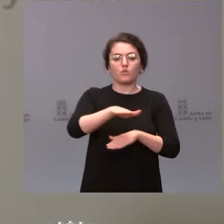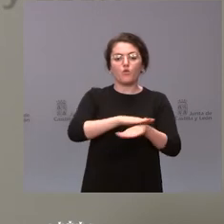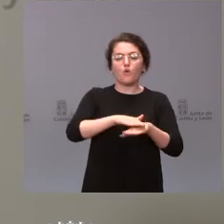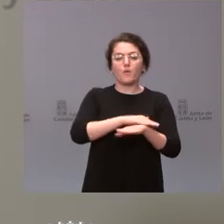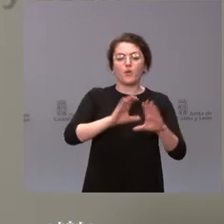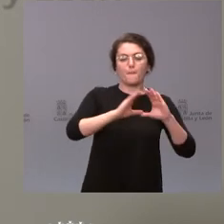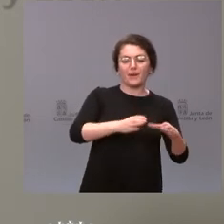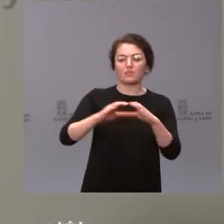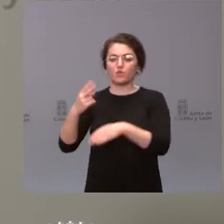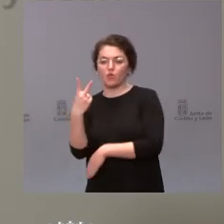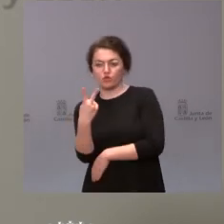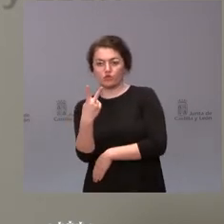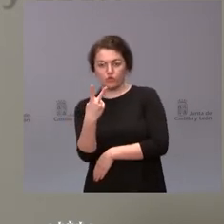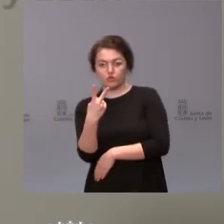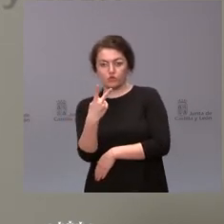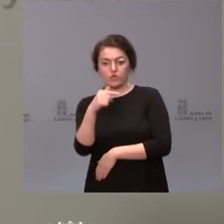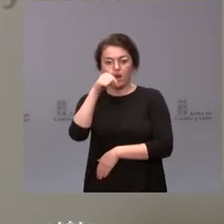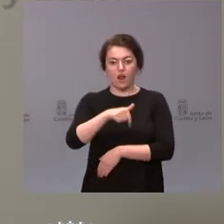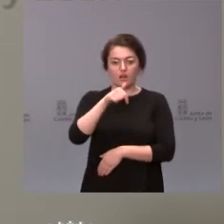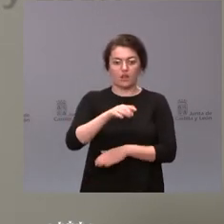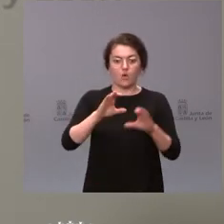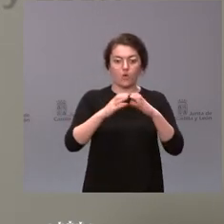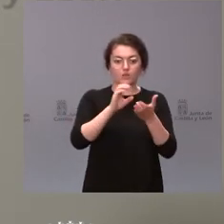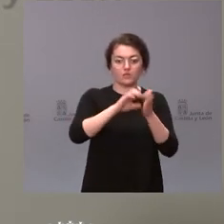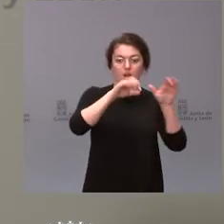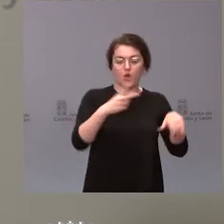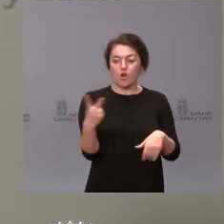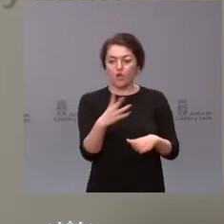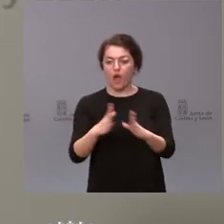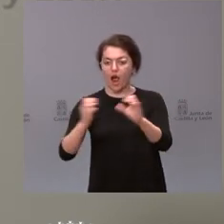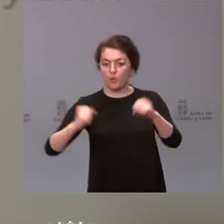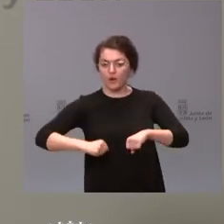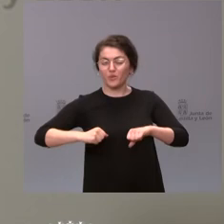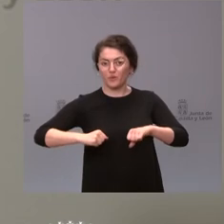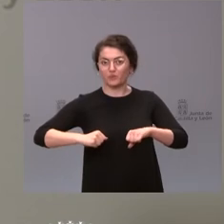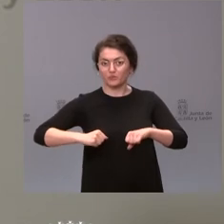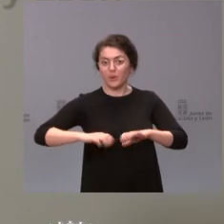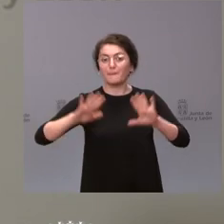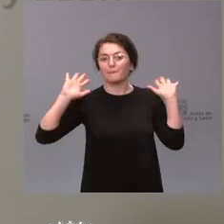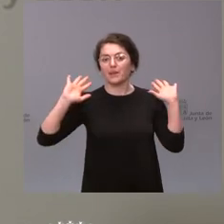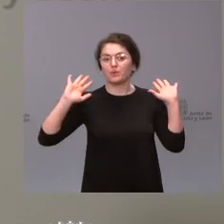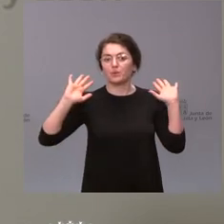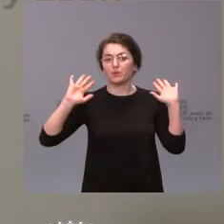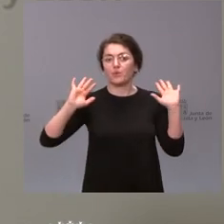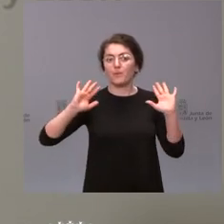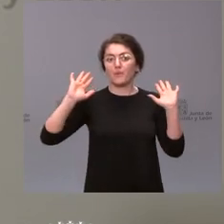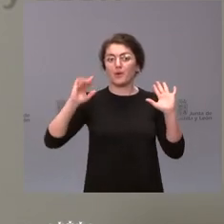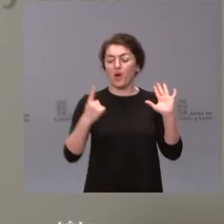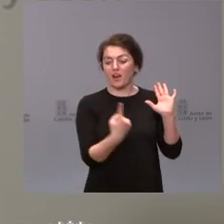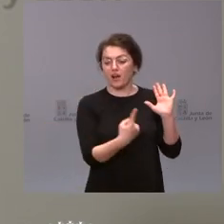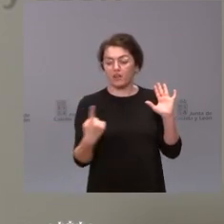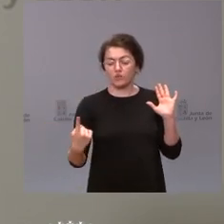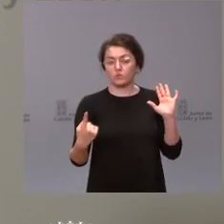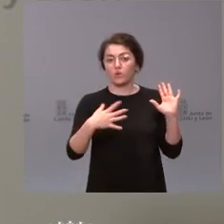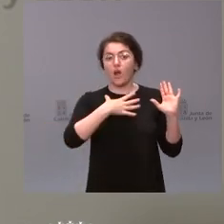decisiones de la Junta de Castileón actuamos de forma colegiada pero eso no quita en modo alguno que cada uno de ambos partidos políticos pueda